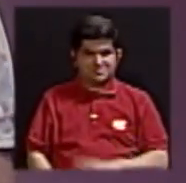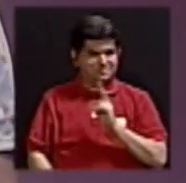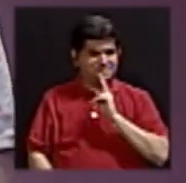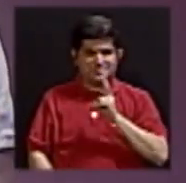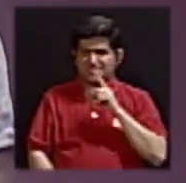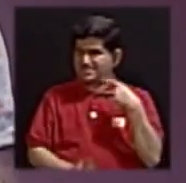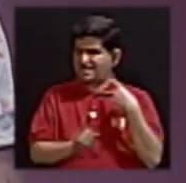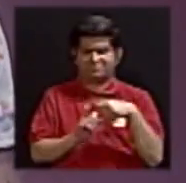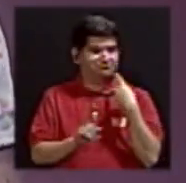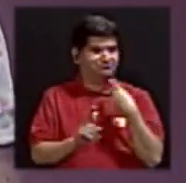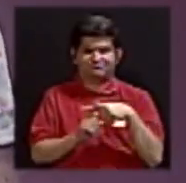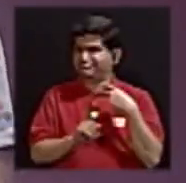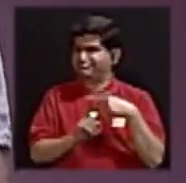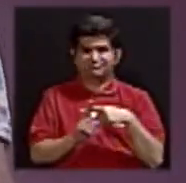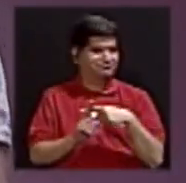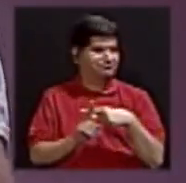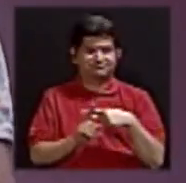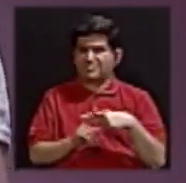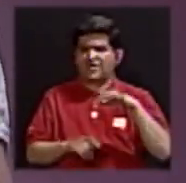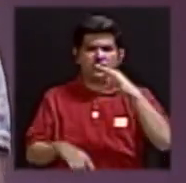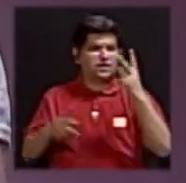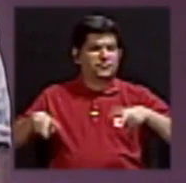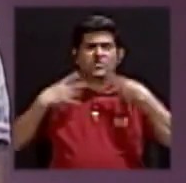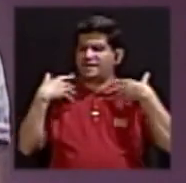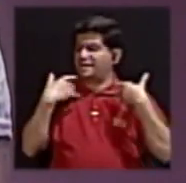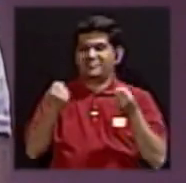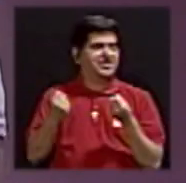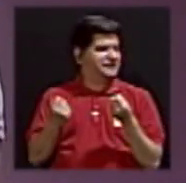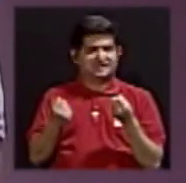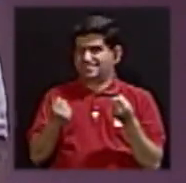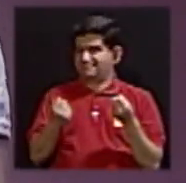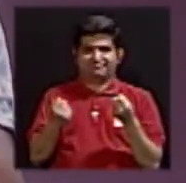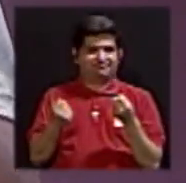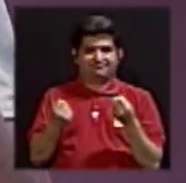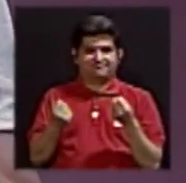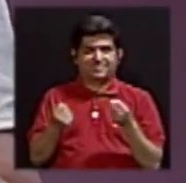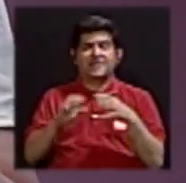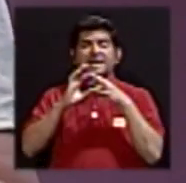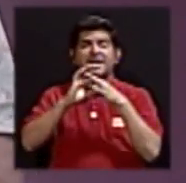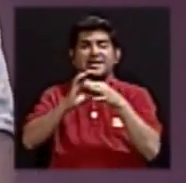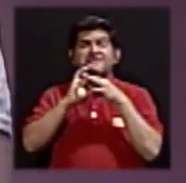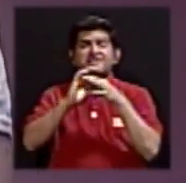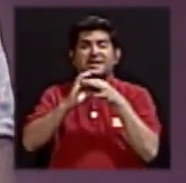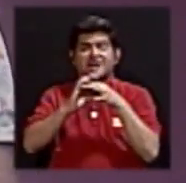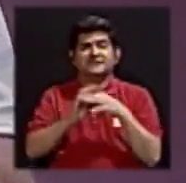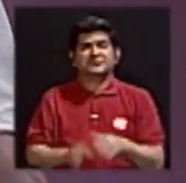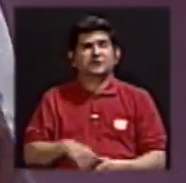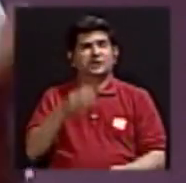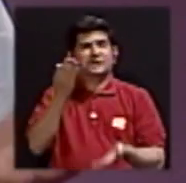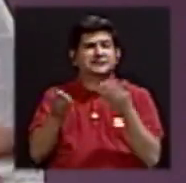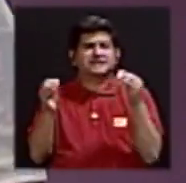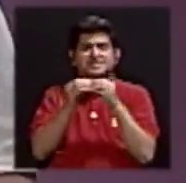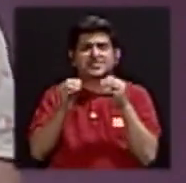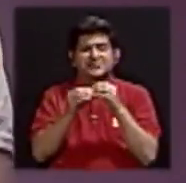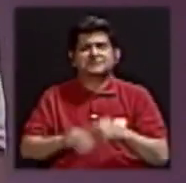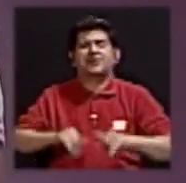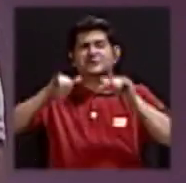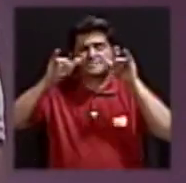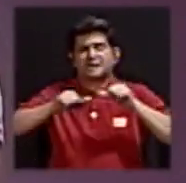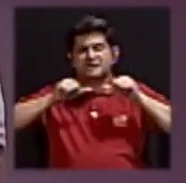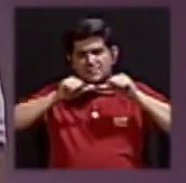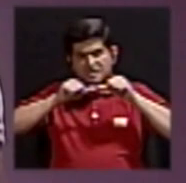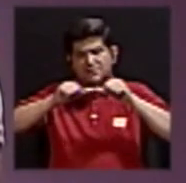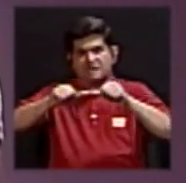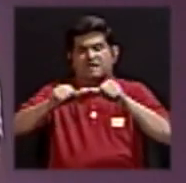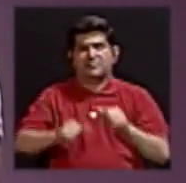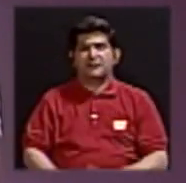es positivo, ¿verdad? No es un estilo de vida saludable. Las relaciones eran relaciones más duraderas, eran